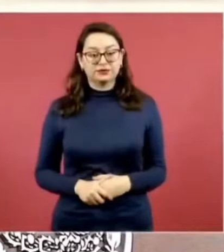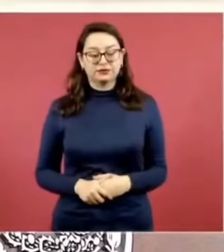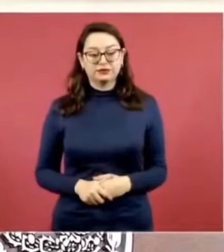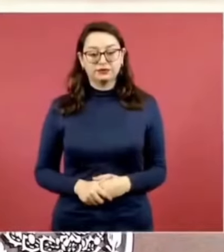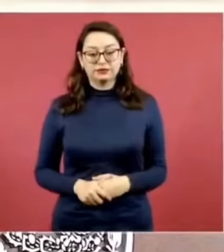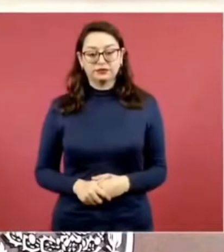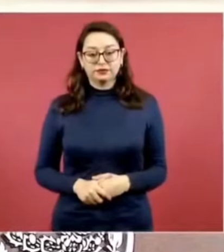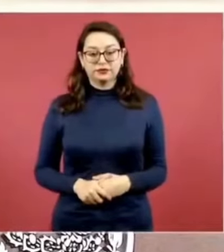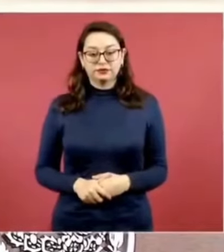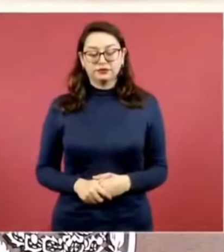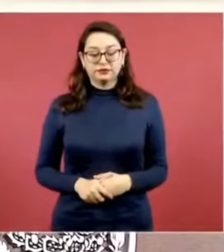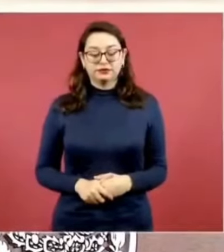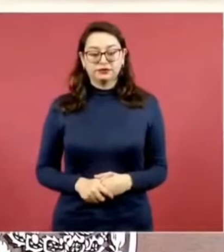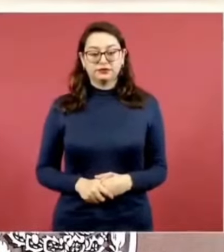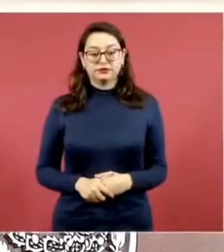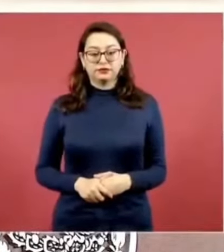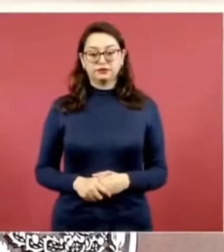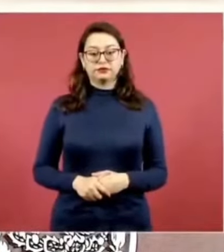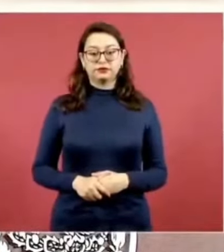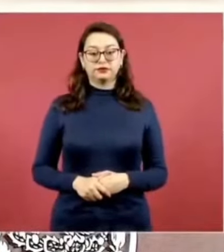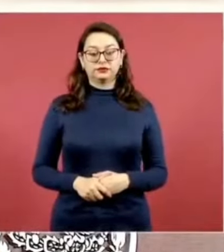Pero lo otro